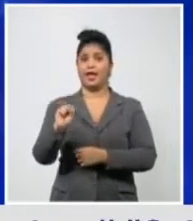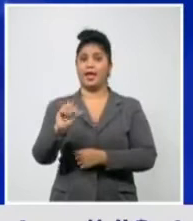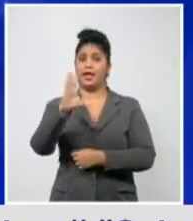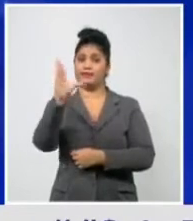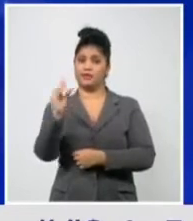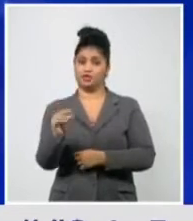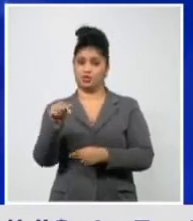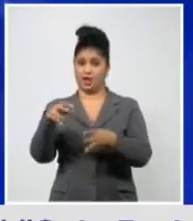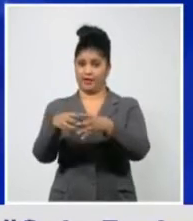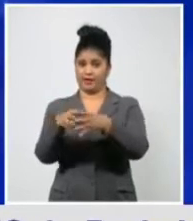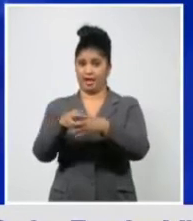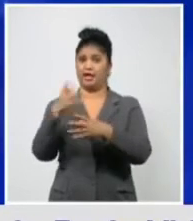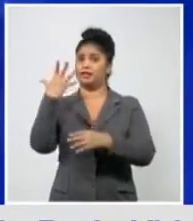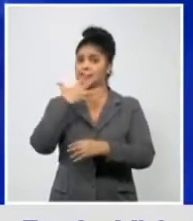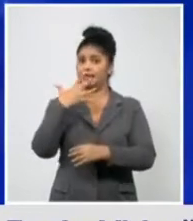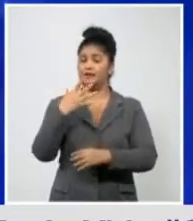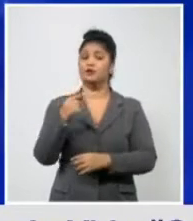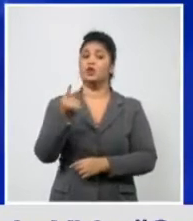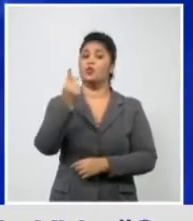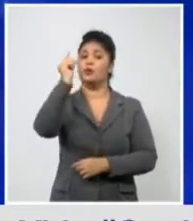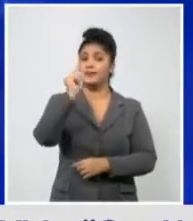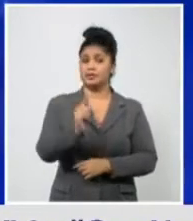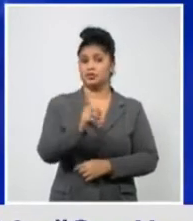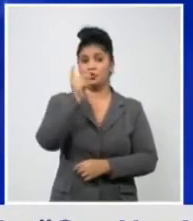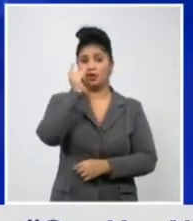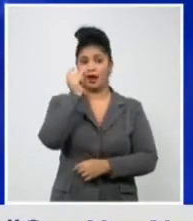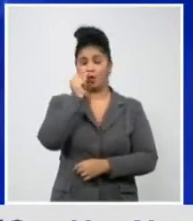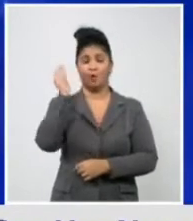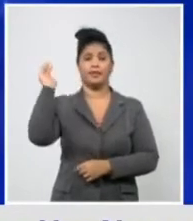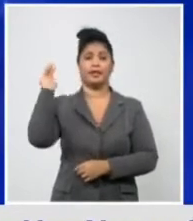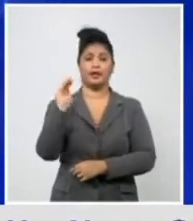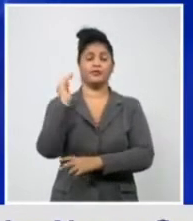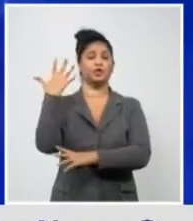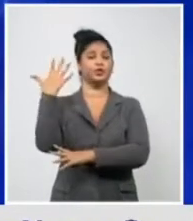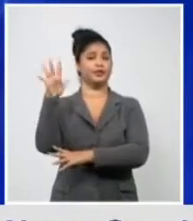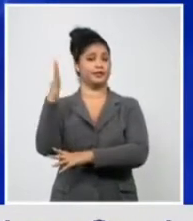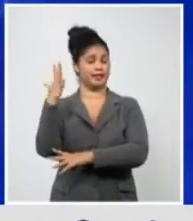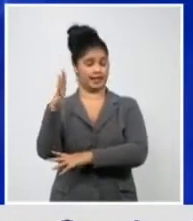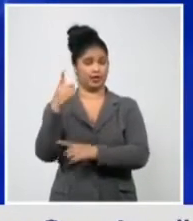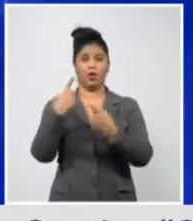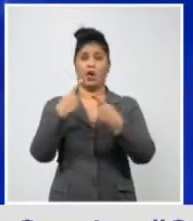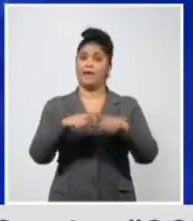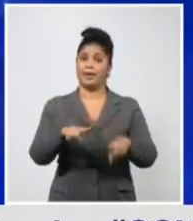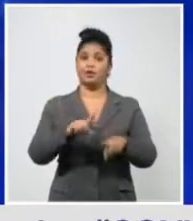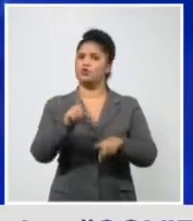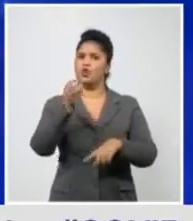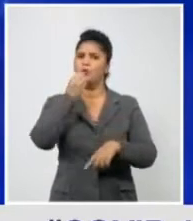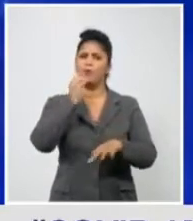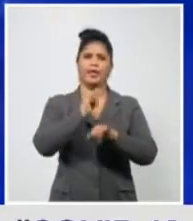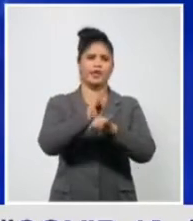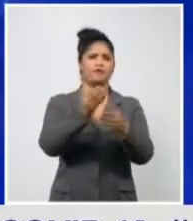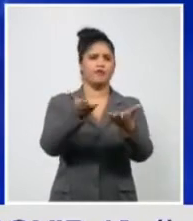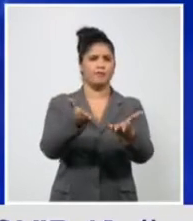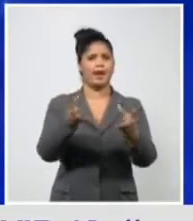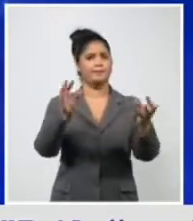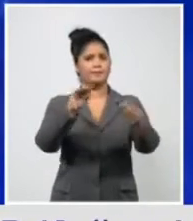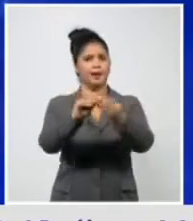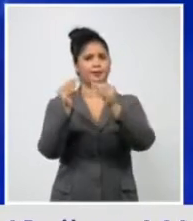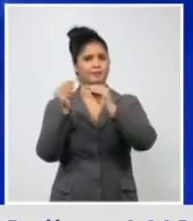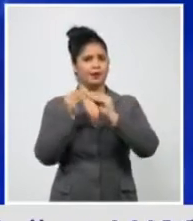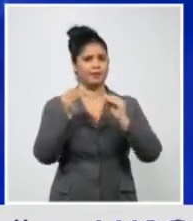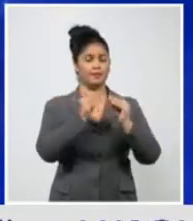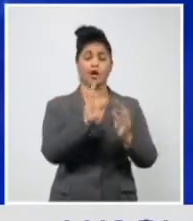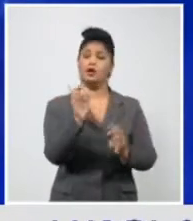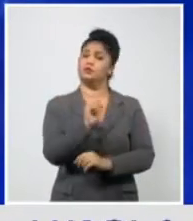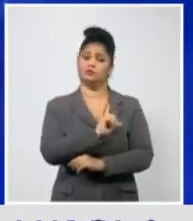paciente, aunque como muy bien has explicado, no se descarta que se pueda haber transmitido o haya entrado en